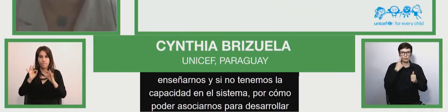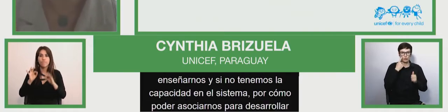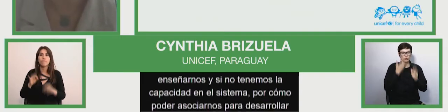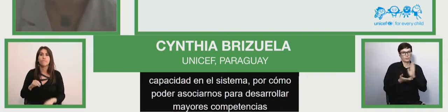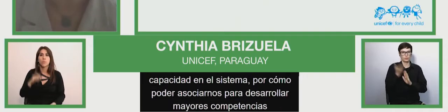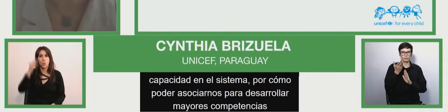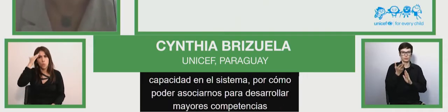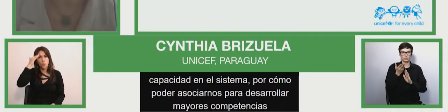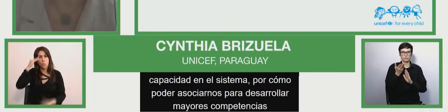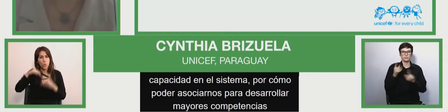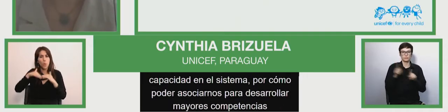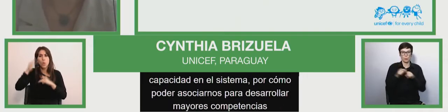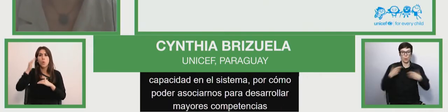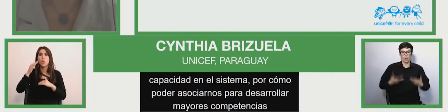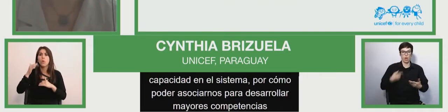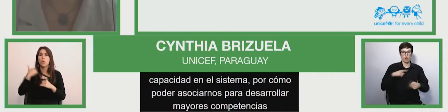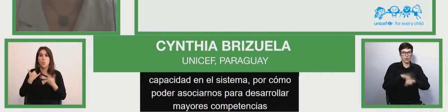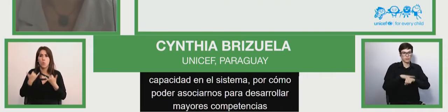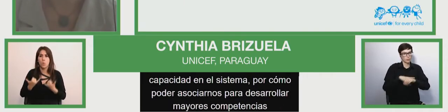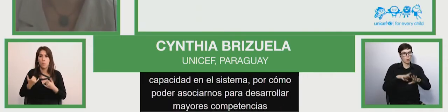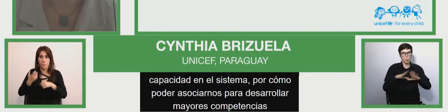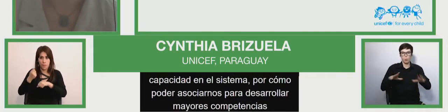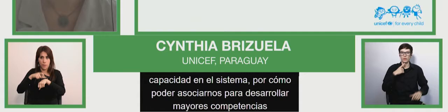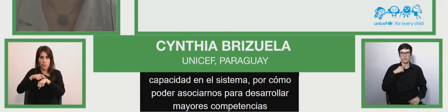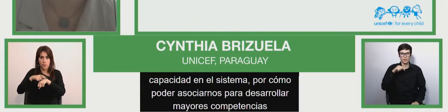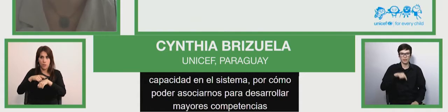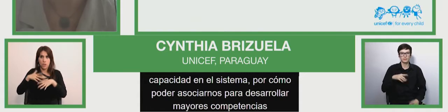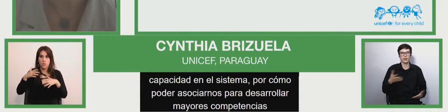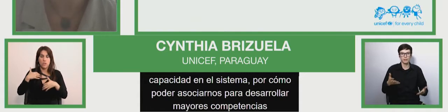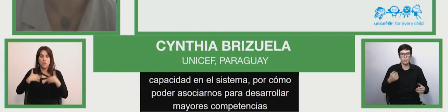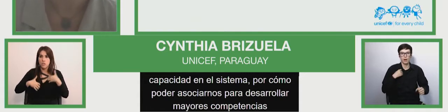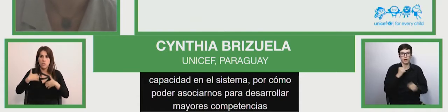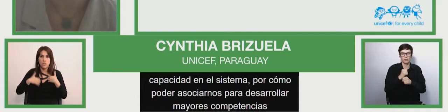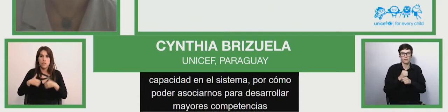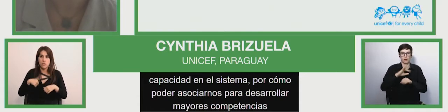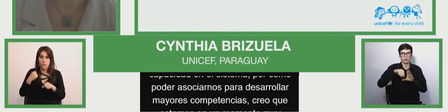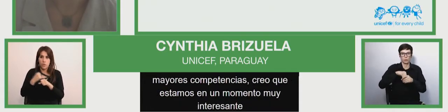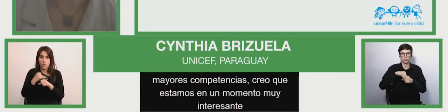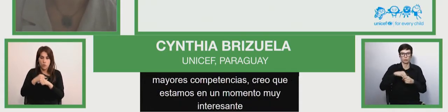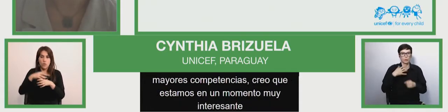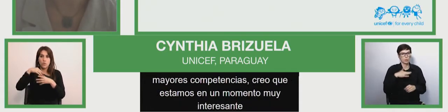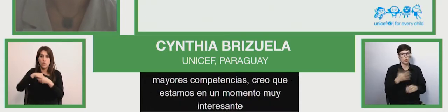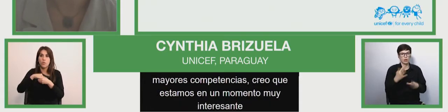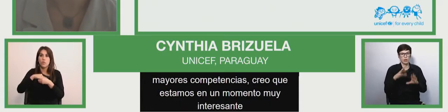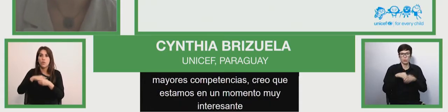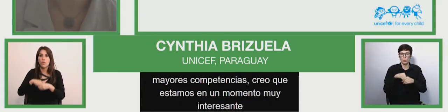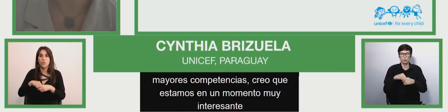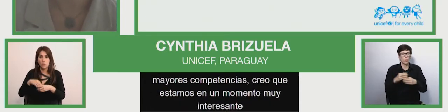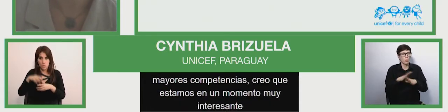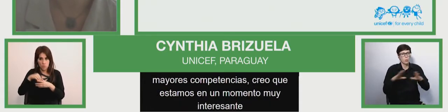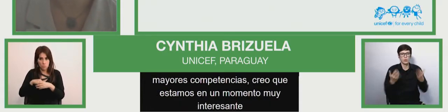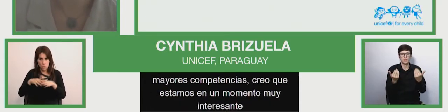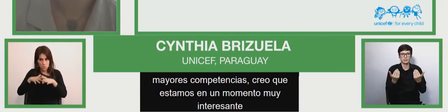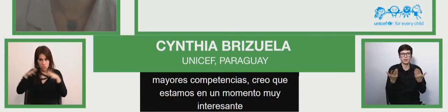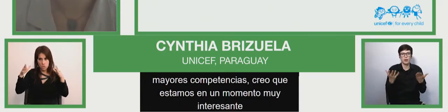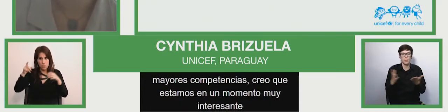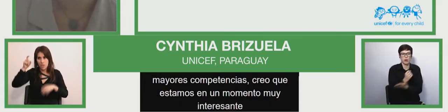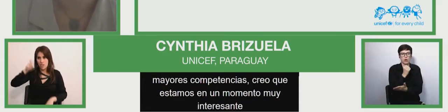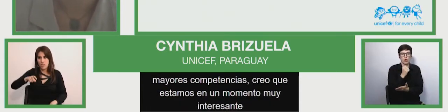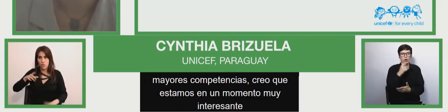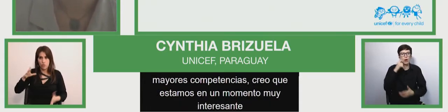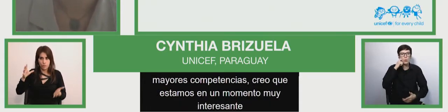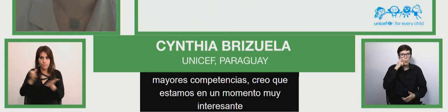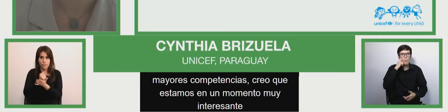muy interesante para trabajar la inclusión. La inclusión es necesaria para lograr un desarrollo humano y social capaz de